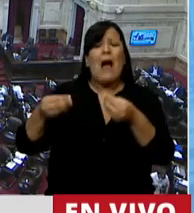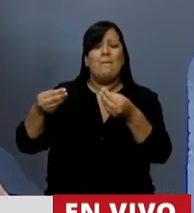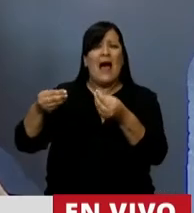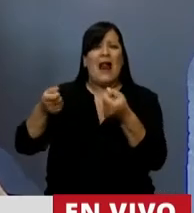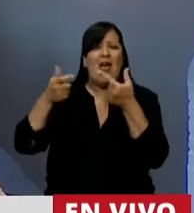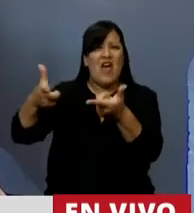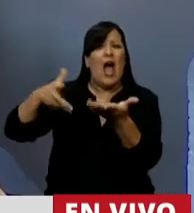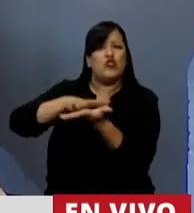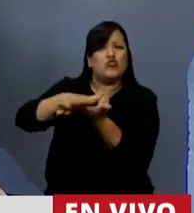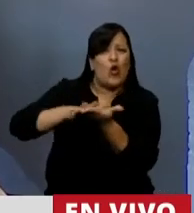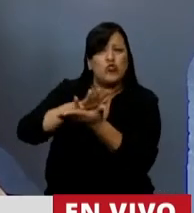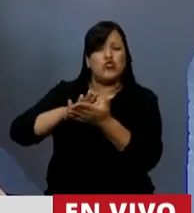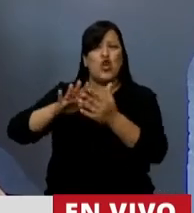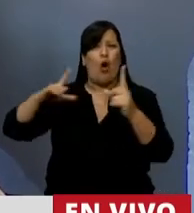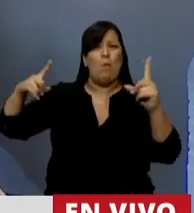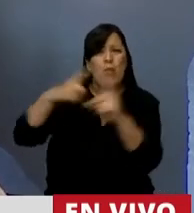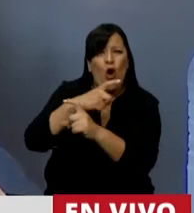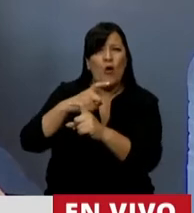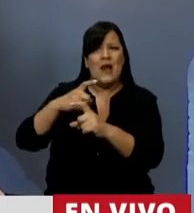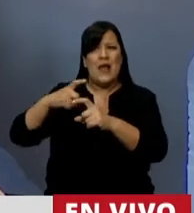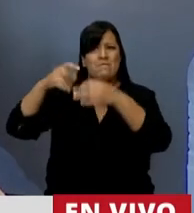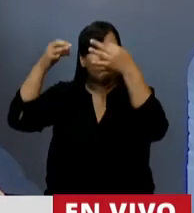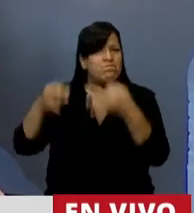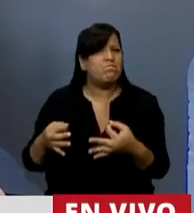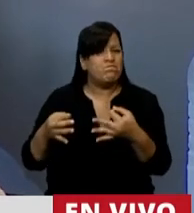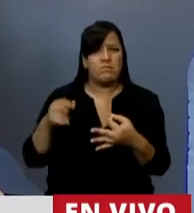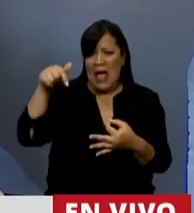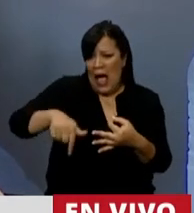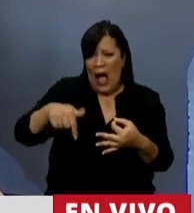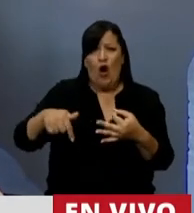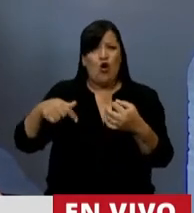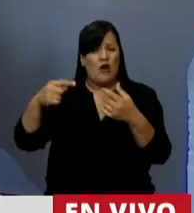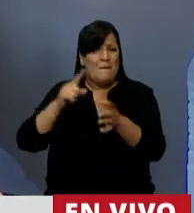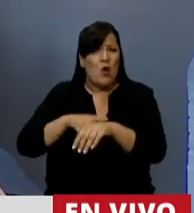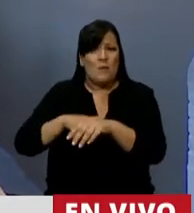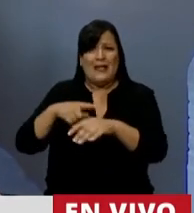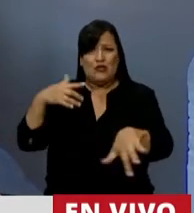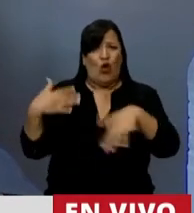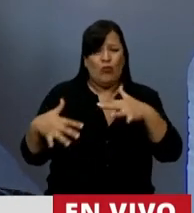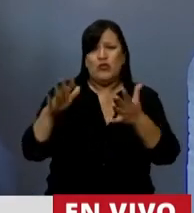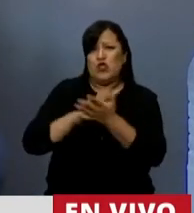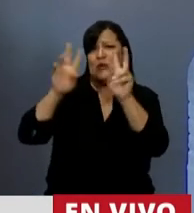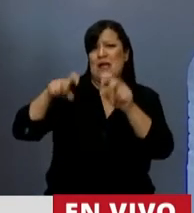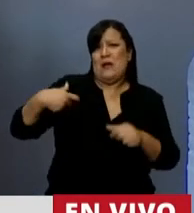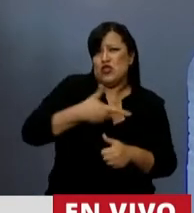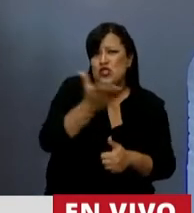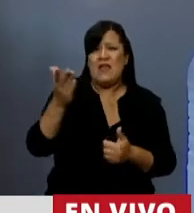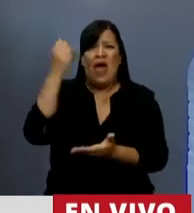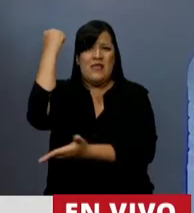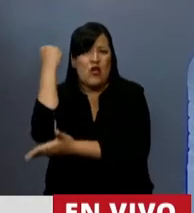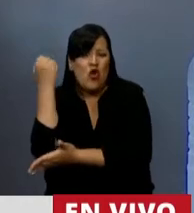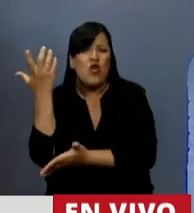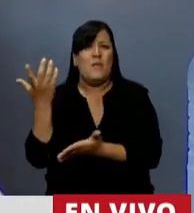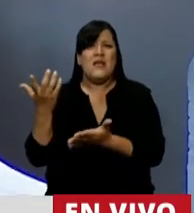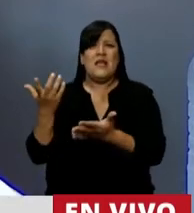soluciones a los problemas acuciantes que nos aquejan en lo social, en lo económico,